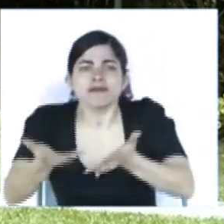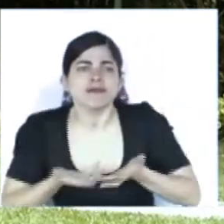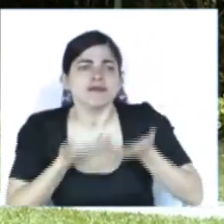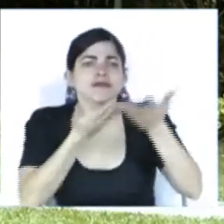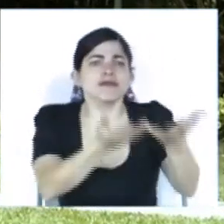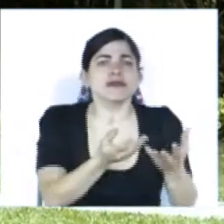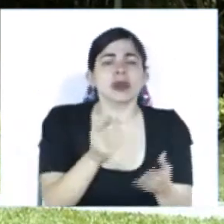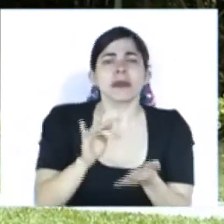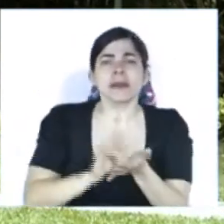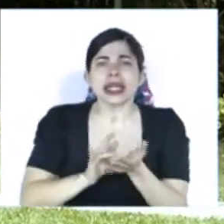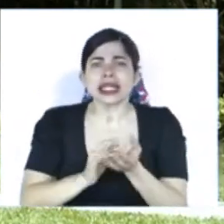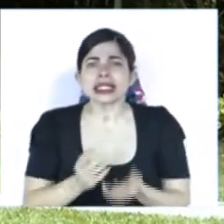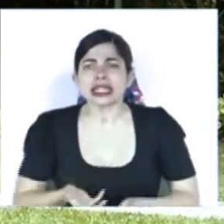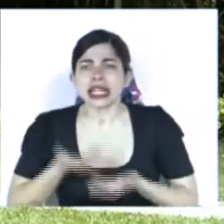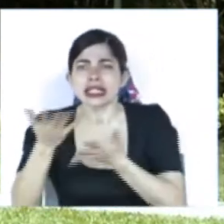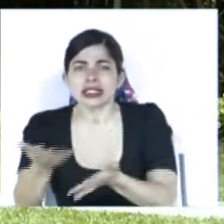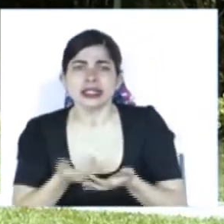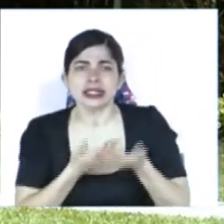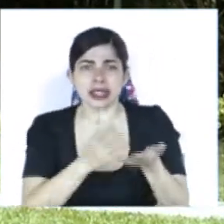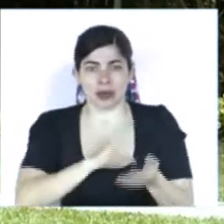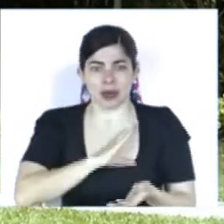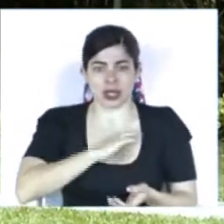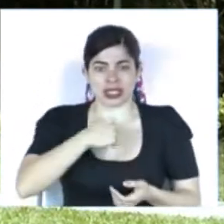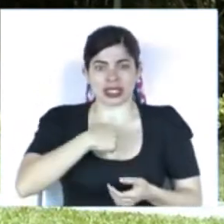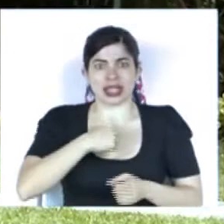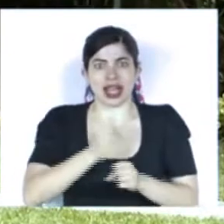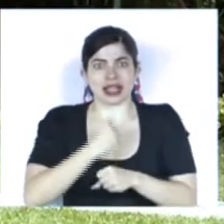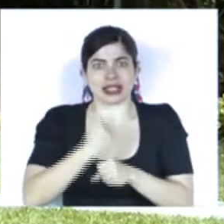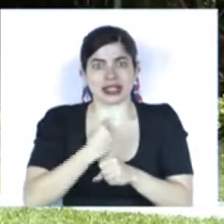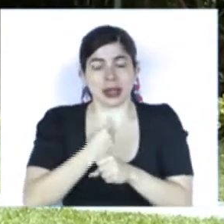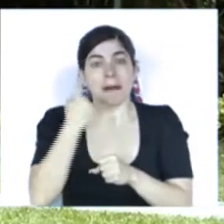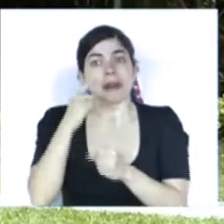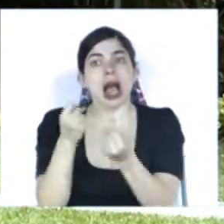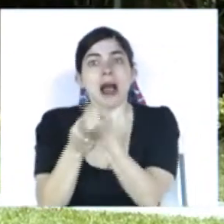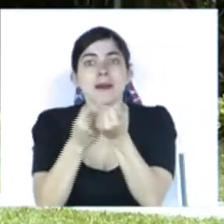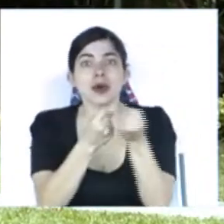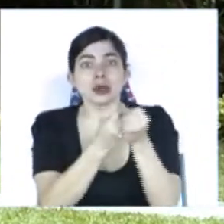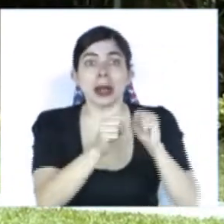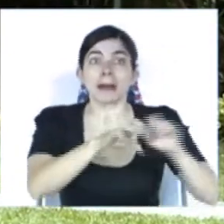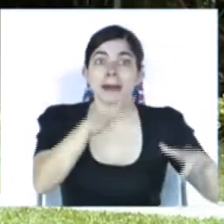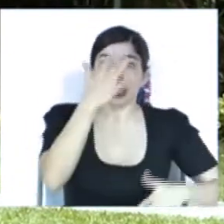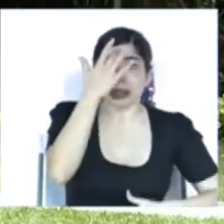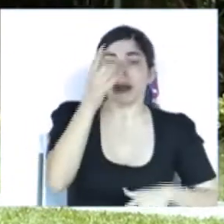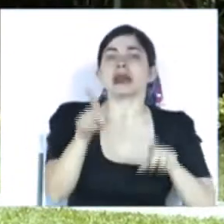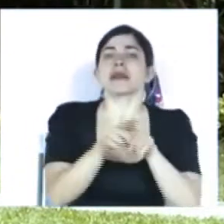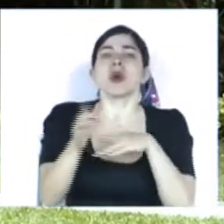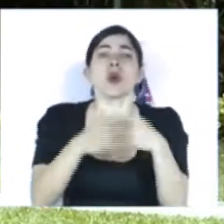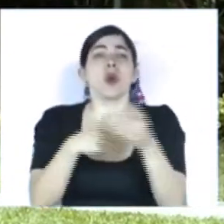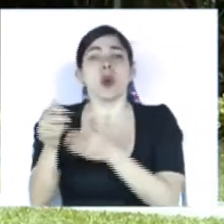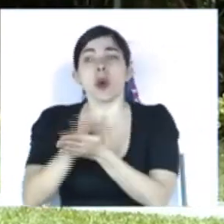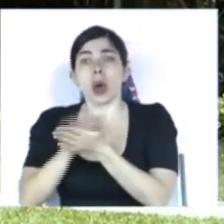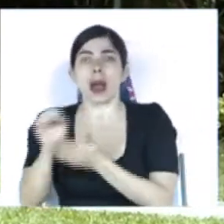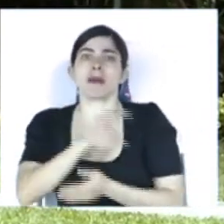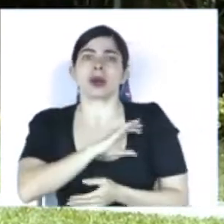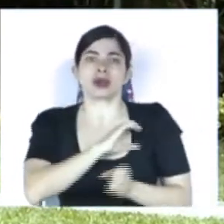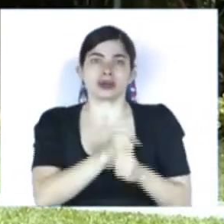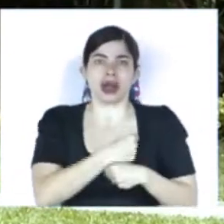para llevar a las personas afectadas, no solamente por la pandemia, sino también en cualquier situación de desastres.